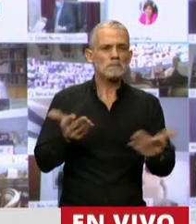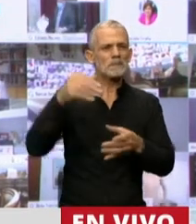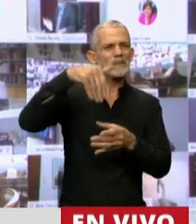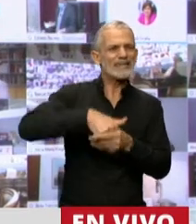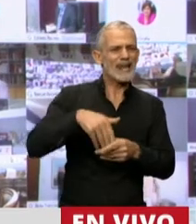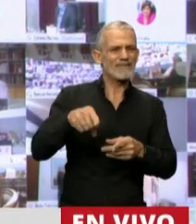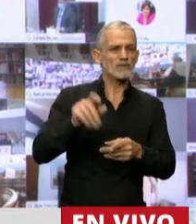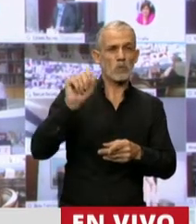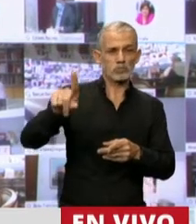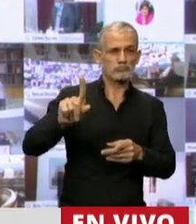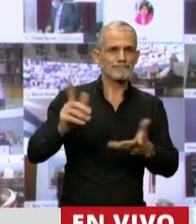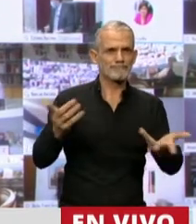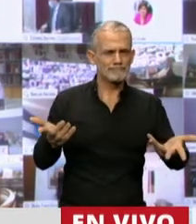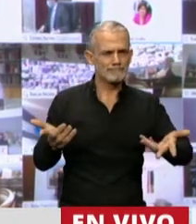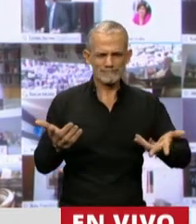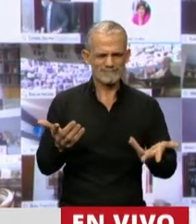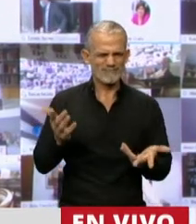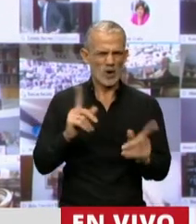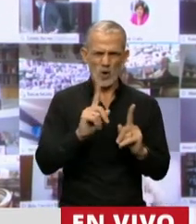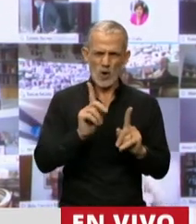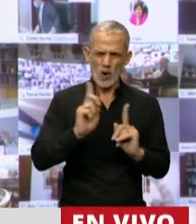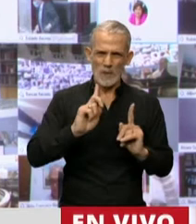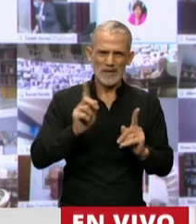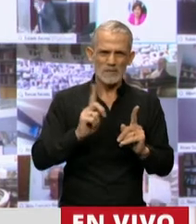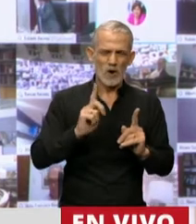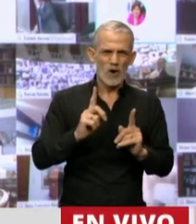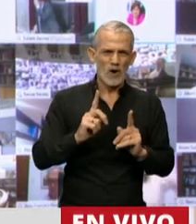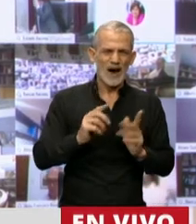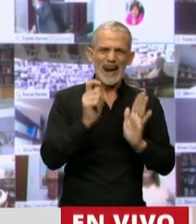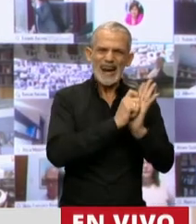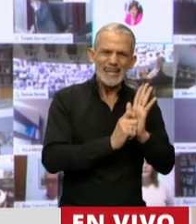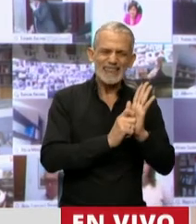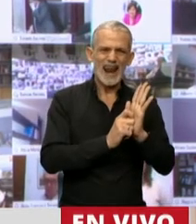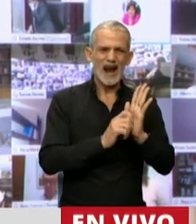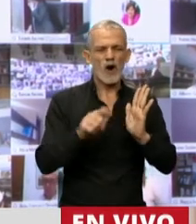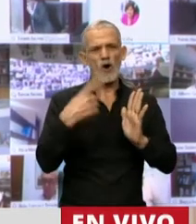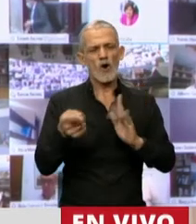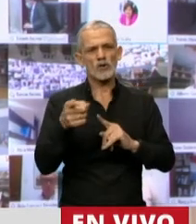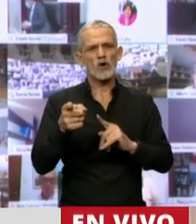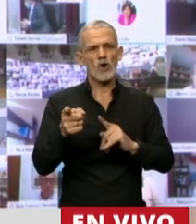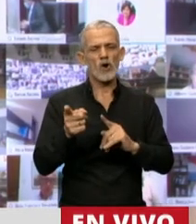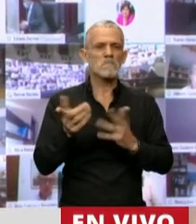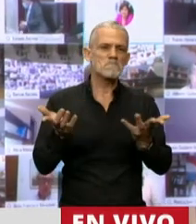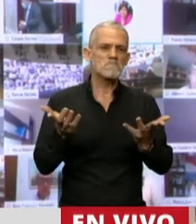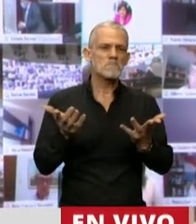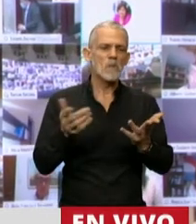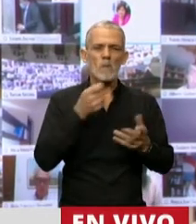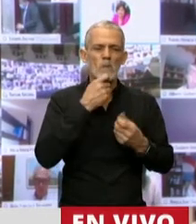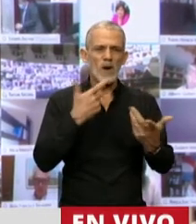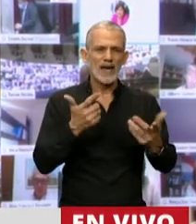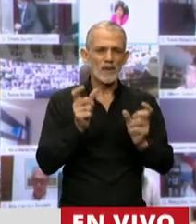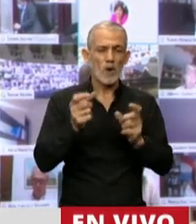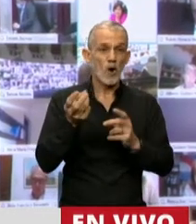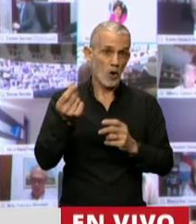tiene su competencia. La verdad que no es lo mismo registrar que, en este caso,